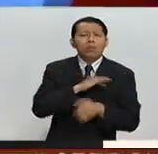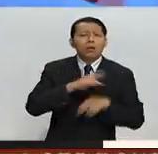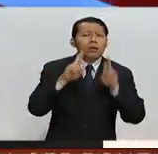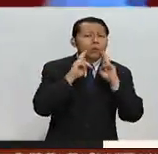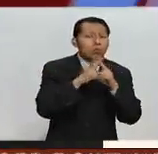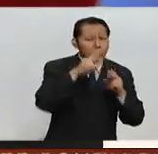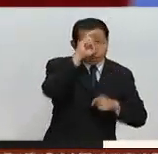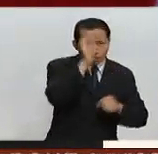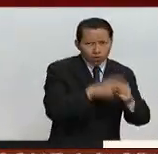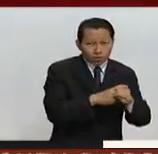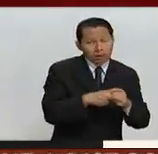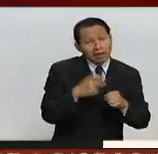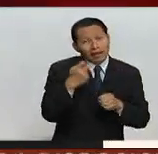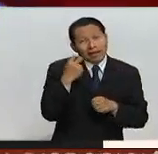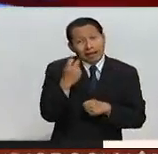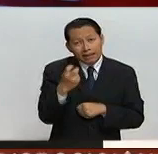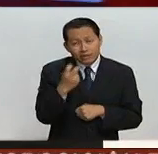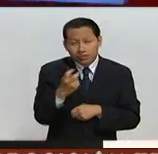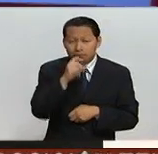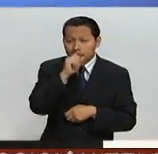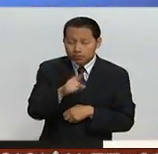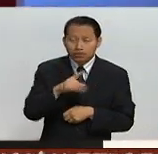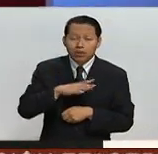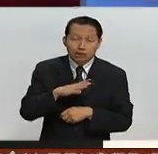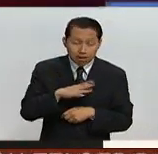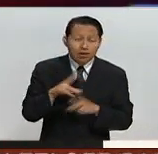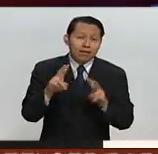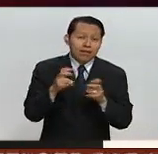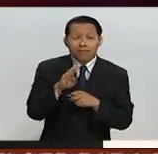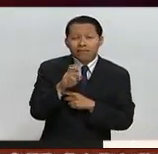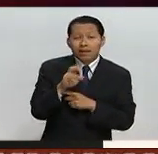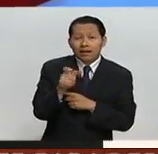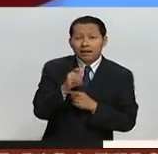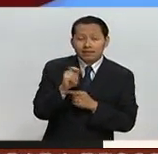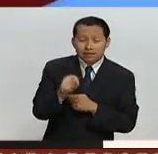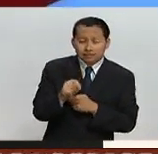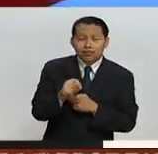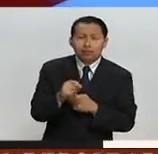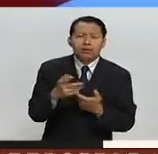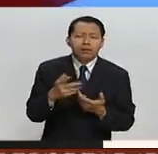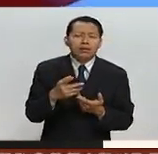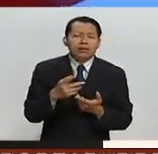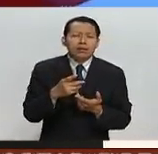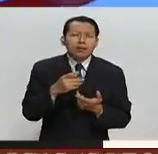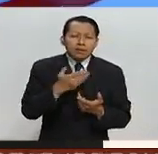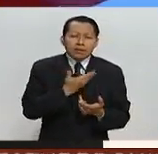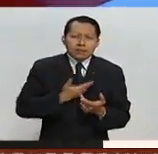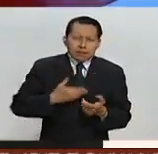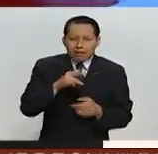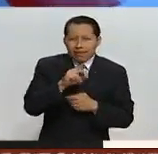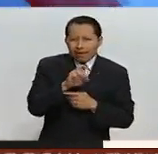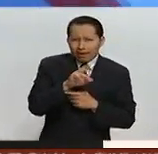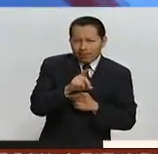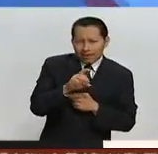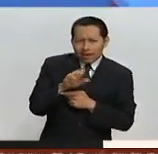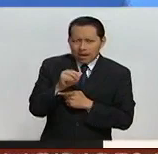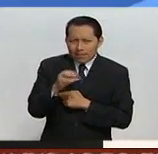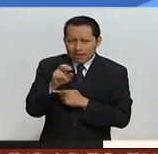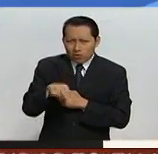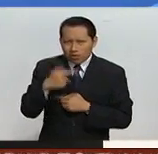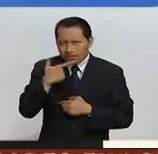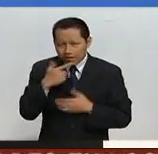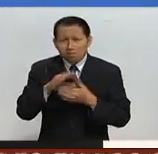Unión Europea. Estas son las consecuencias justamente del famoso Brexit. Además, el primer ministro británico David Cameron anunció su